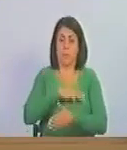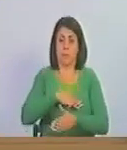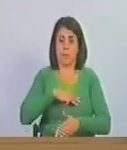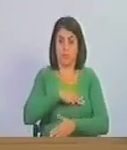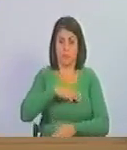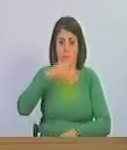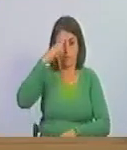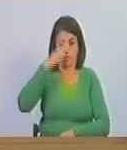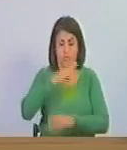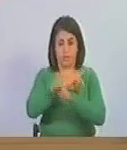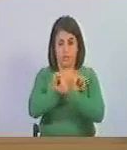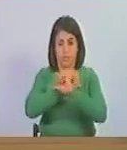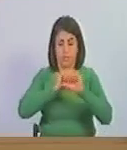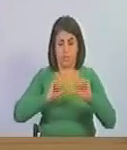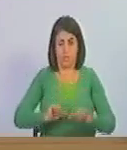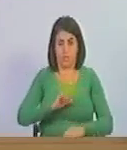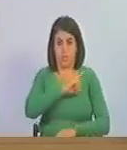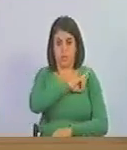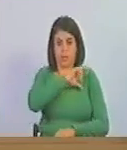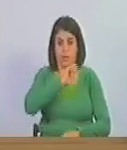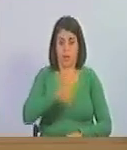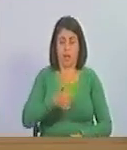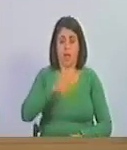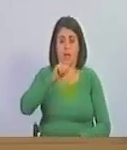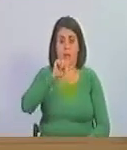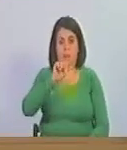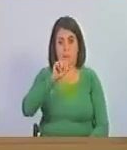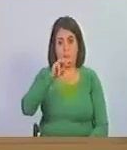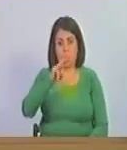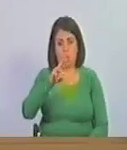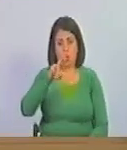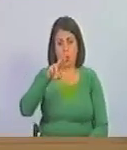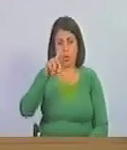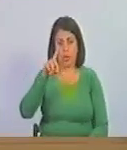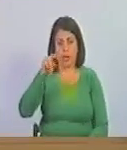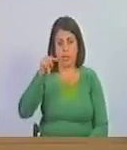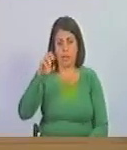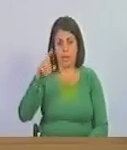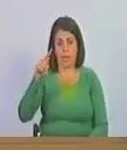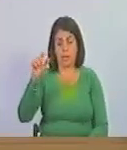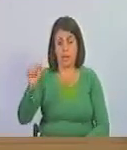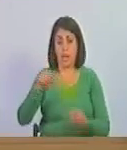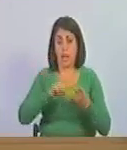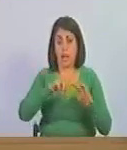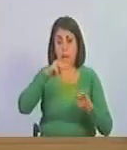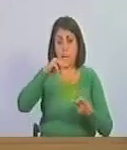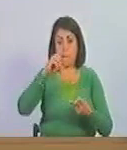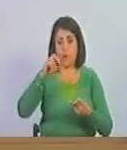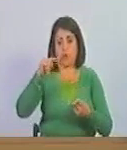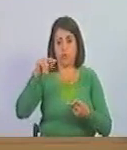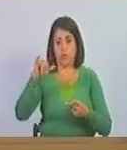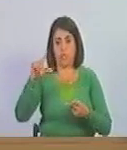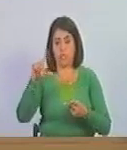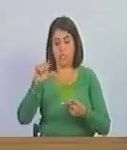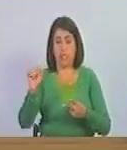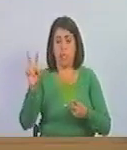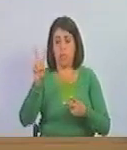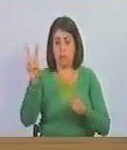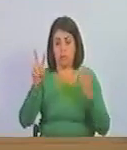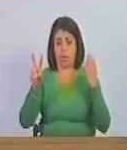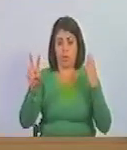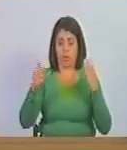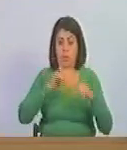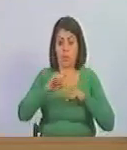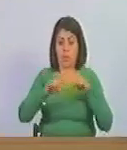general en jefe Rafael Urdaneta y al general Mariano Montilla de la armada de Venezuela y la gran Colombia y les ordenó